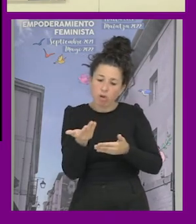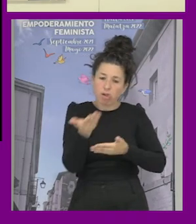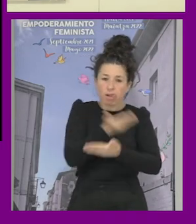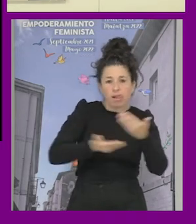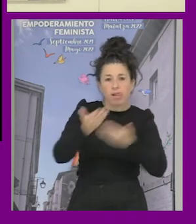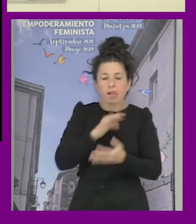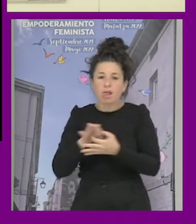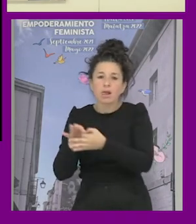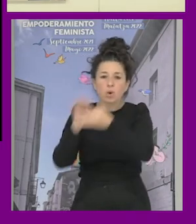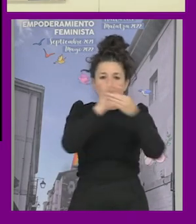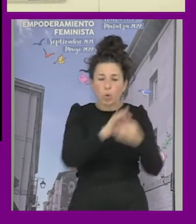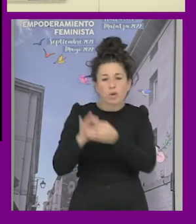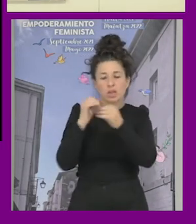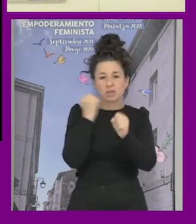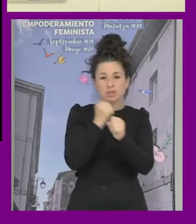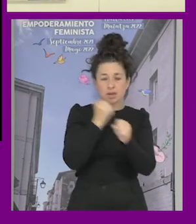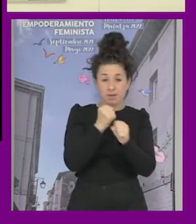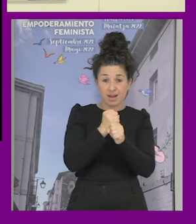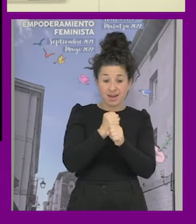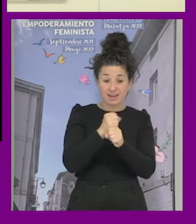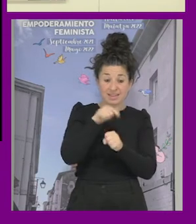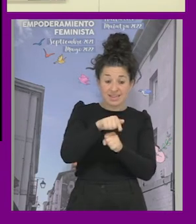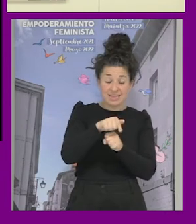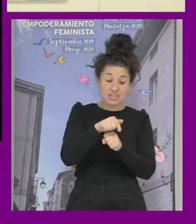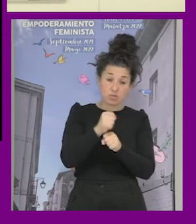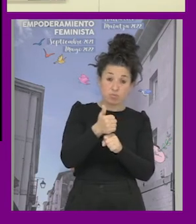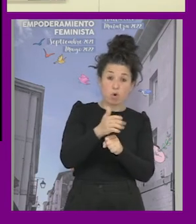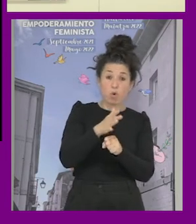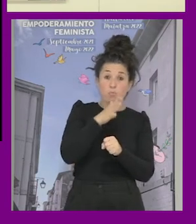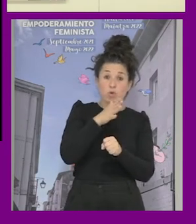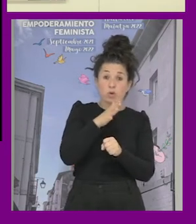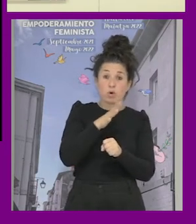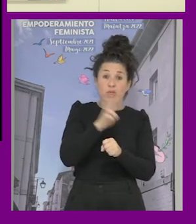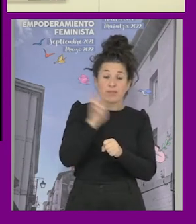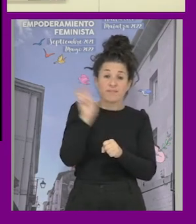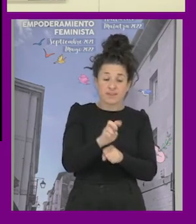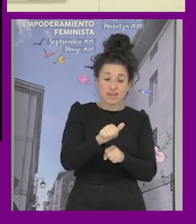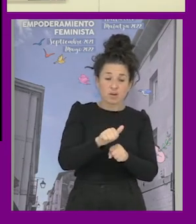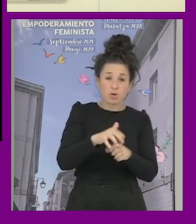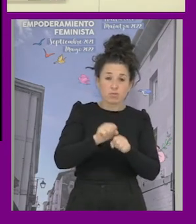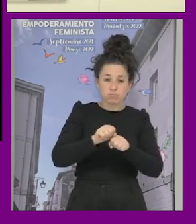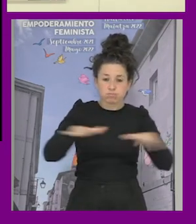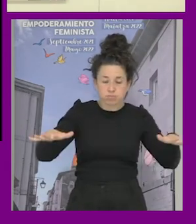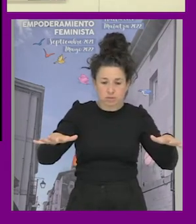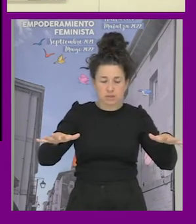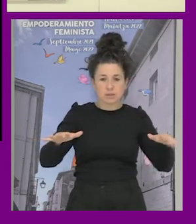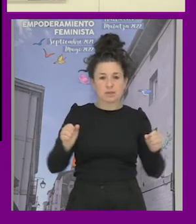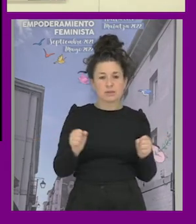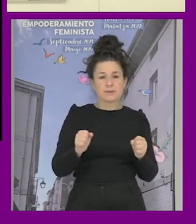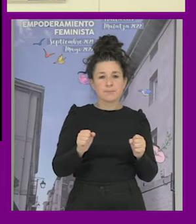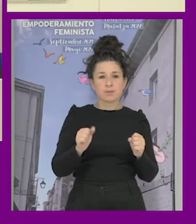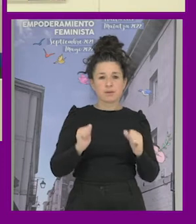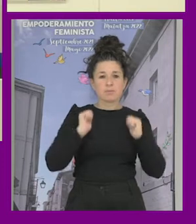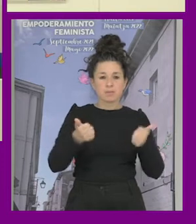esto se debe en parte a la misma extensión territorial como fue como va ya todas y sin apenas